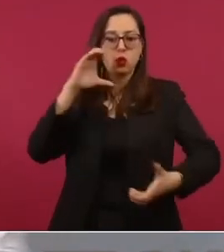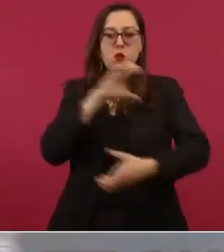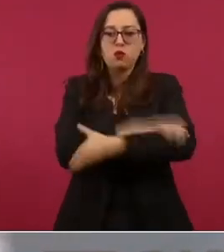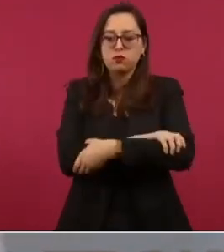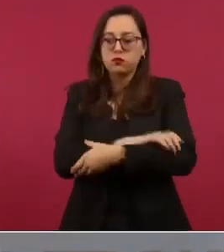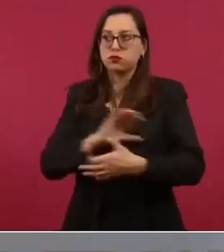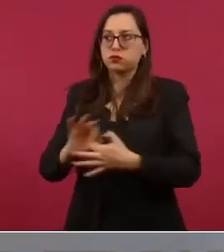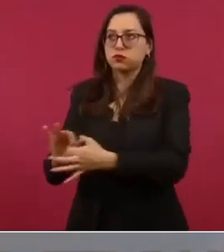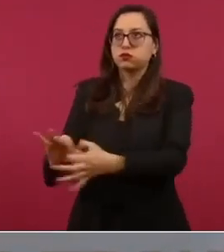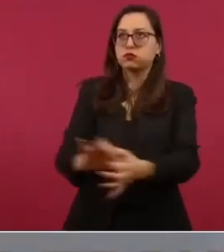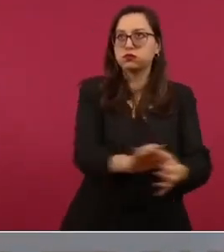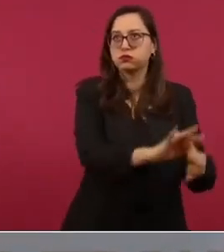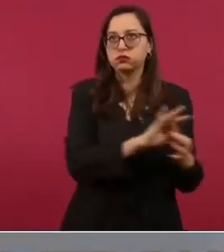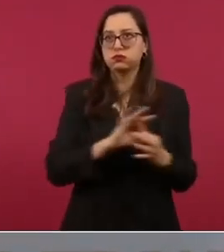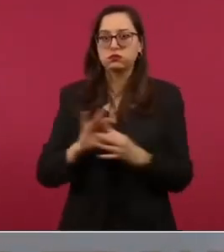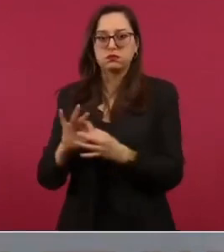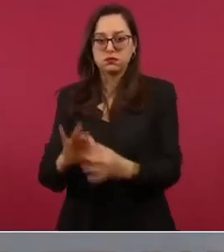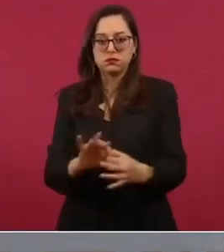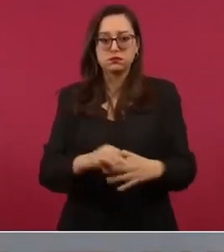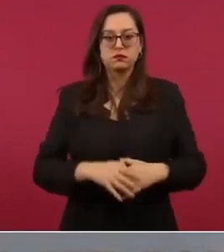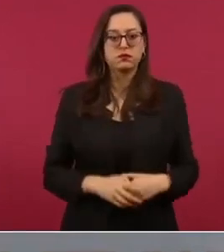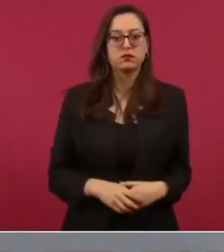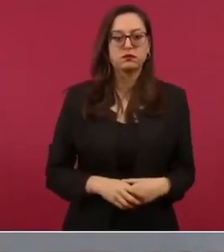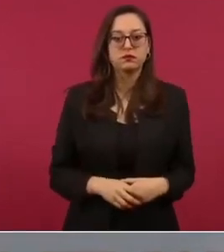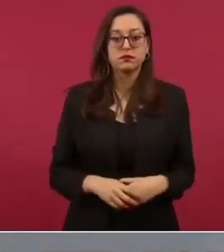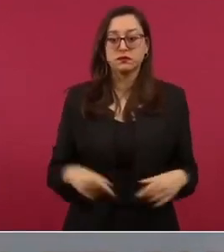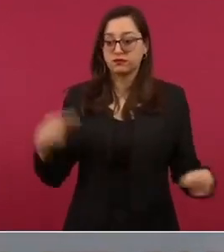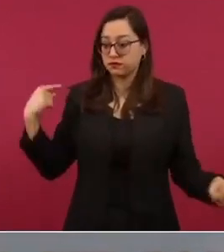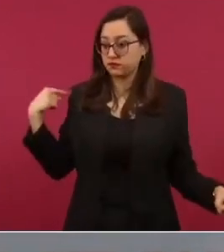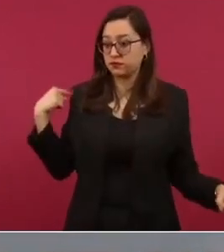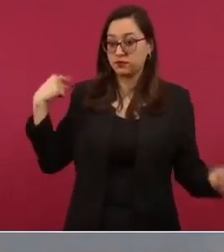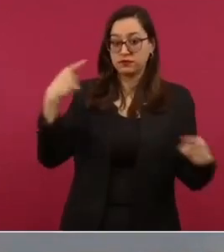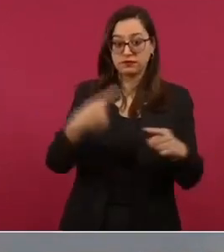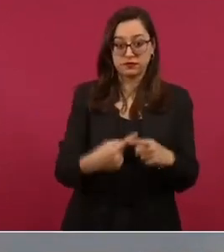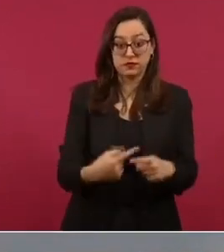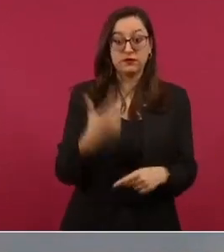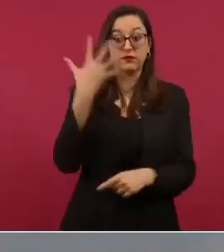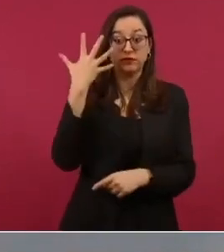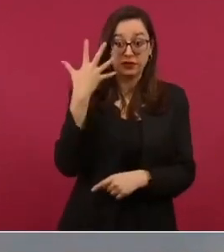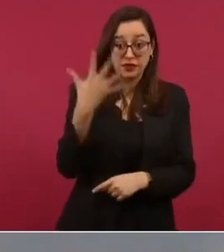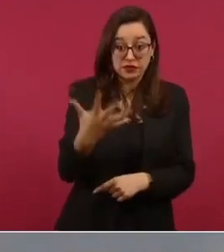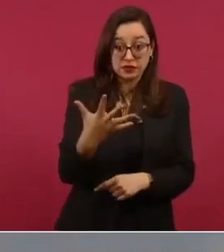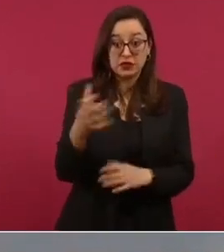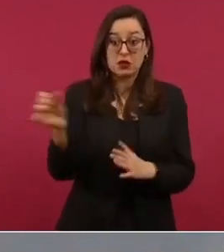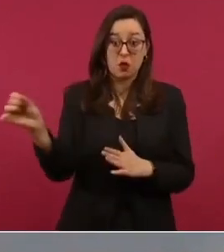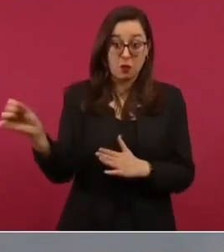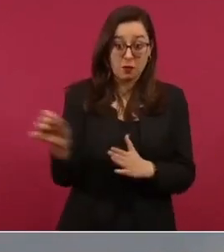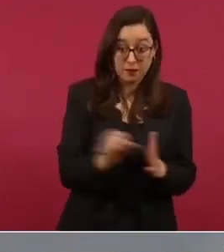en cinco meses en cinco meses